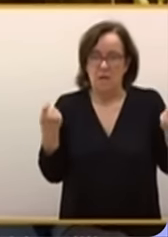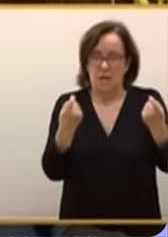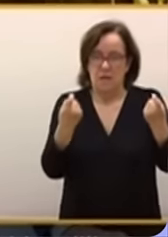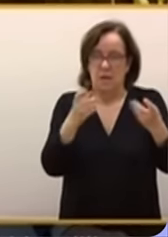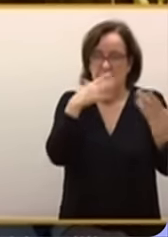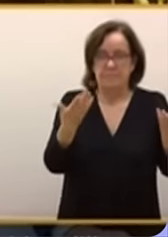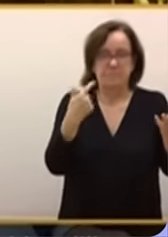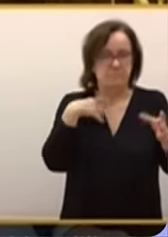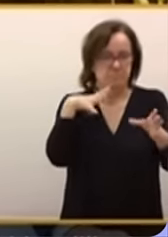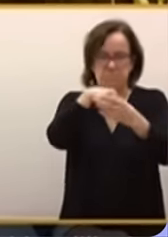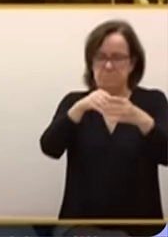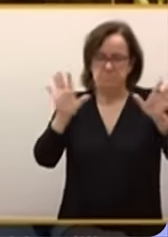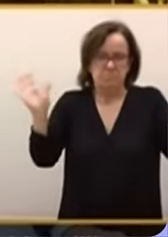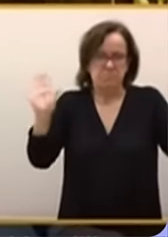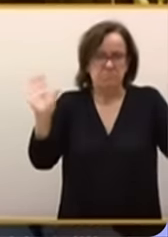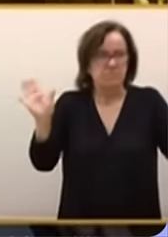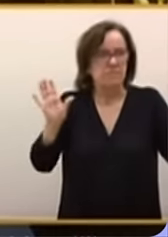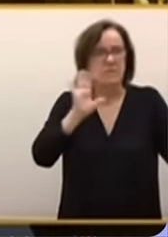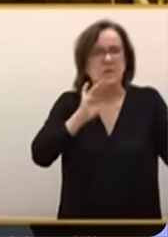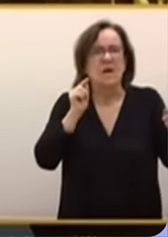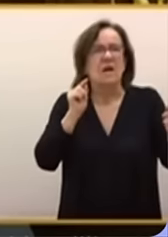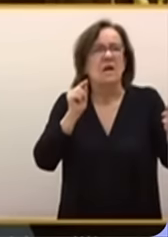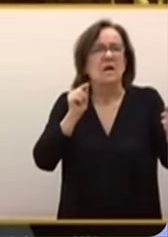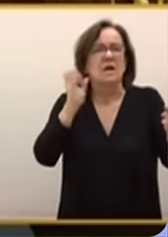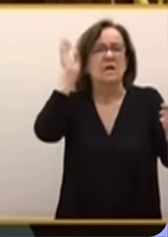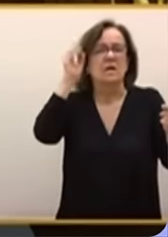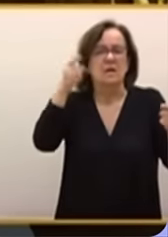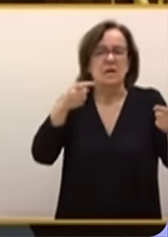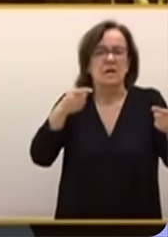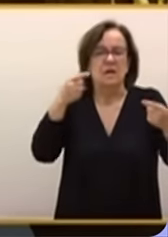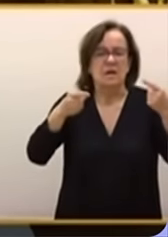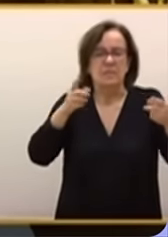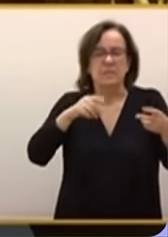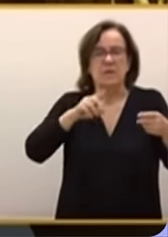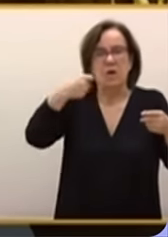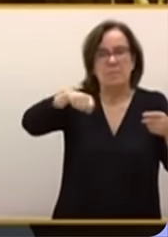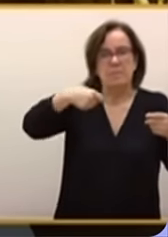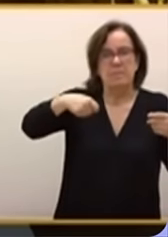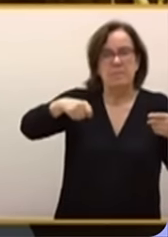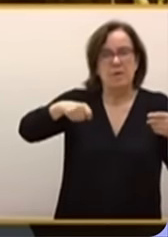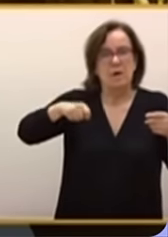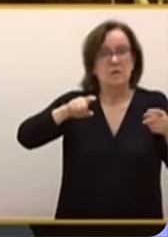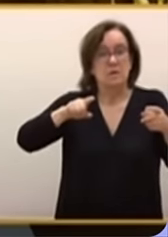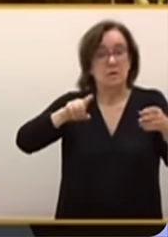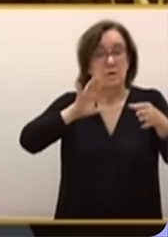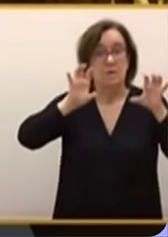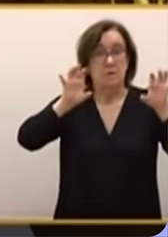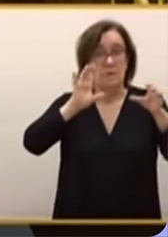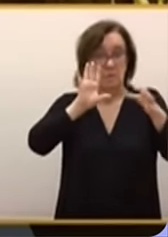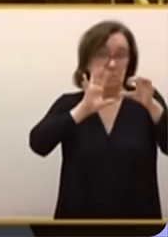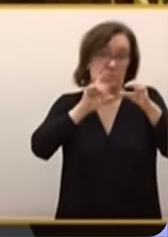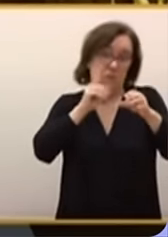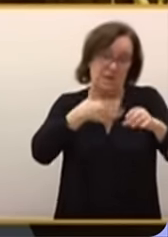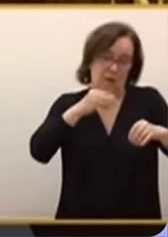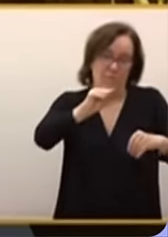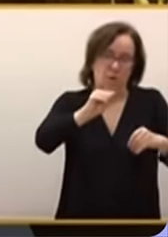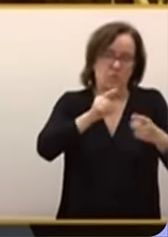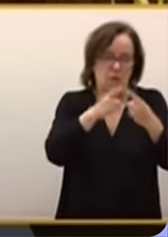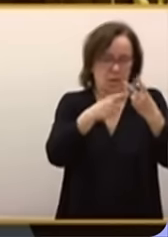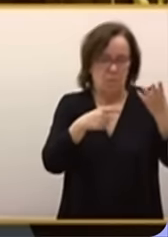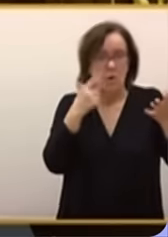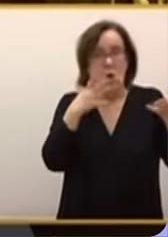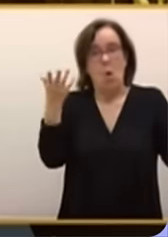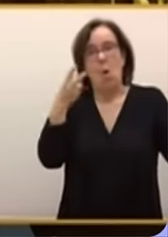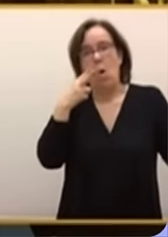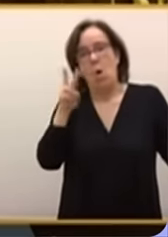respecto, sin entrometerme en la edificante discusión entre dos presidentes de Naciones Hermanas, le quiero hacer algunas preguntas porque con su